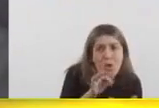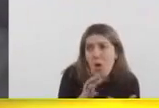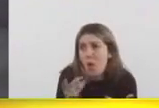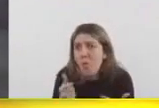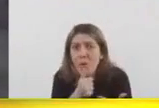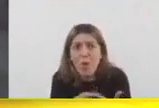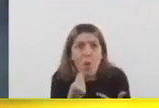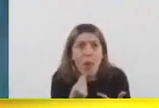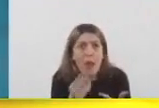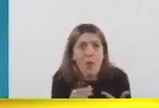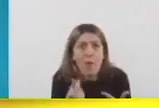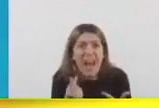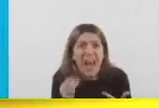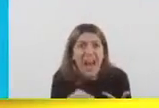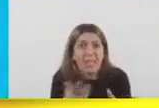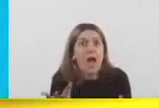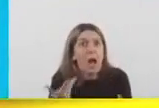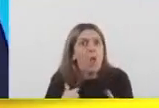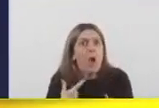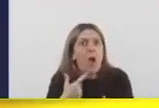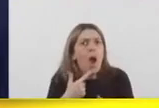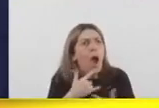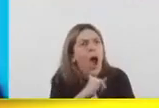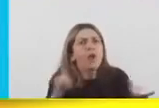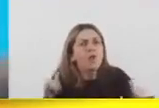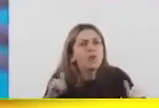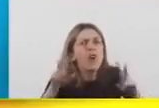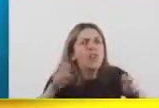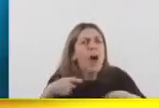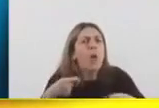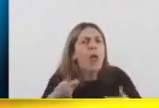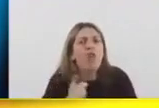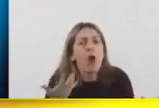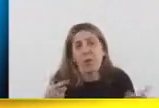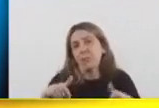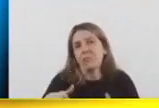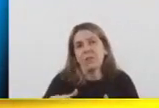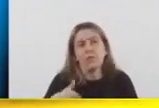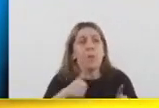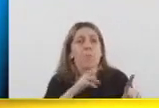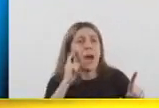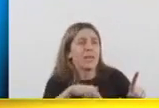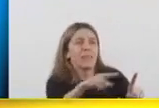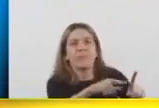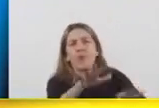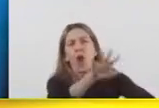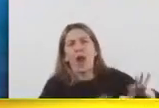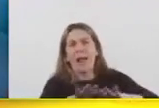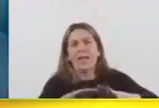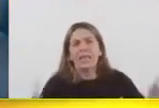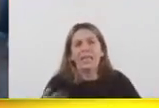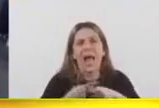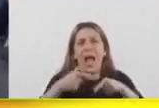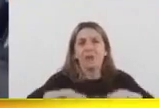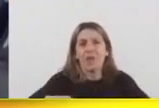anuncios que tienen que ver con los jubilados? Y acá estamos. Rápidamente Martín puso todo en marcha. Y